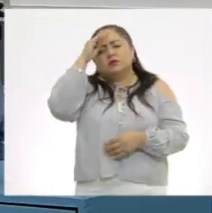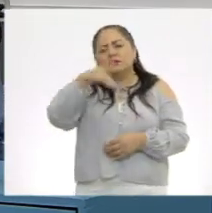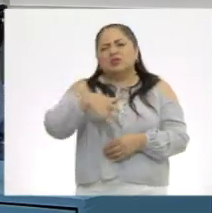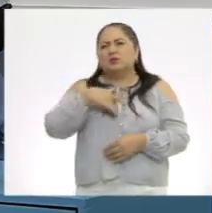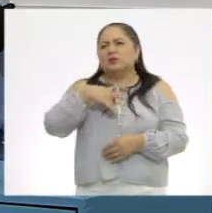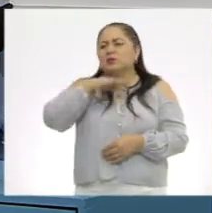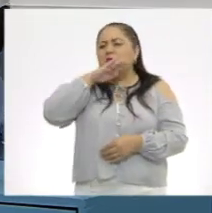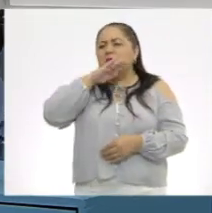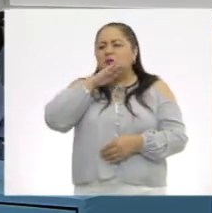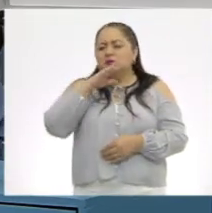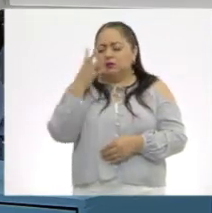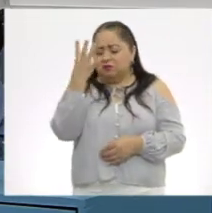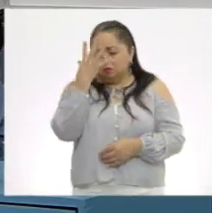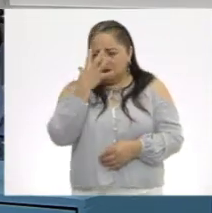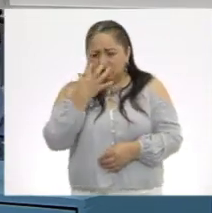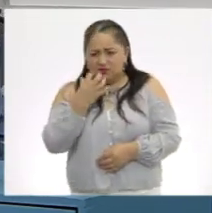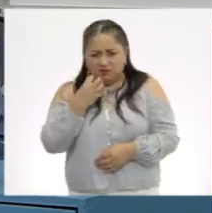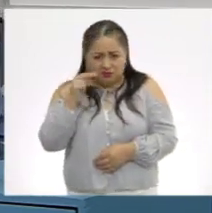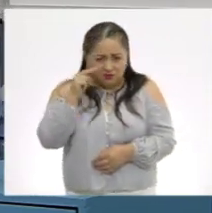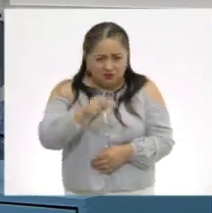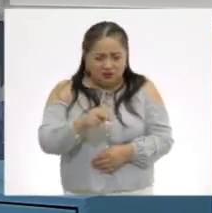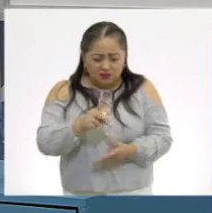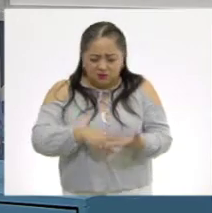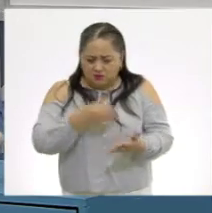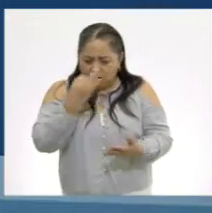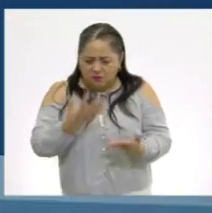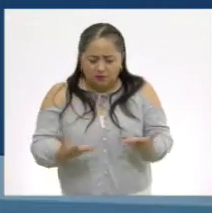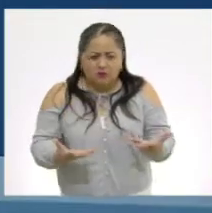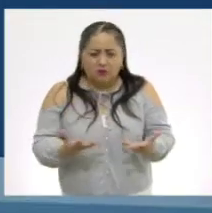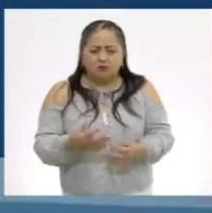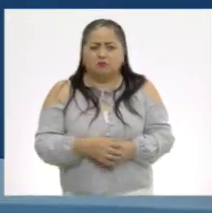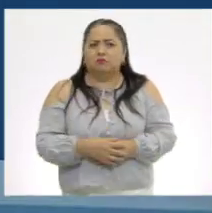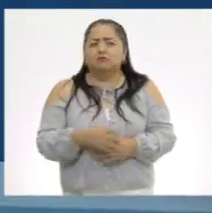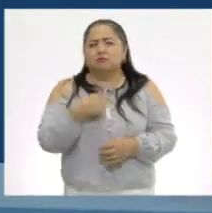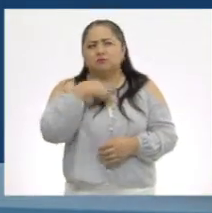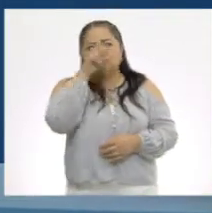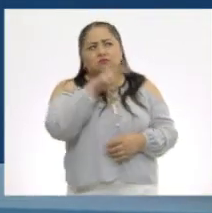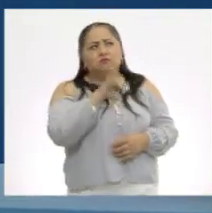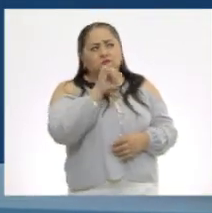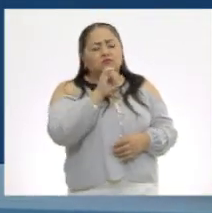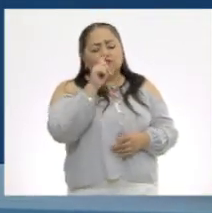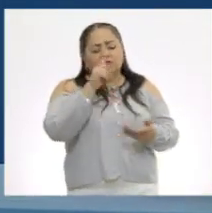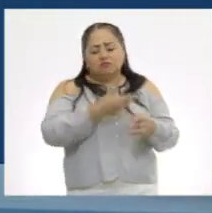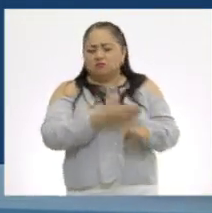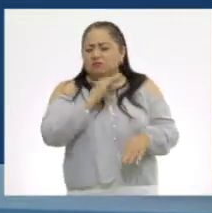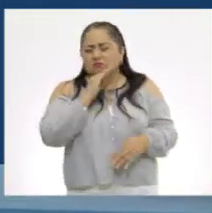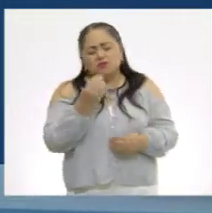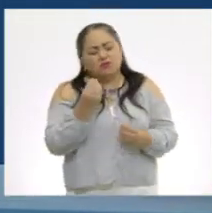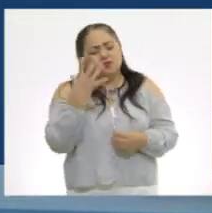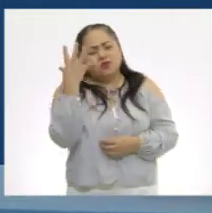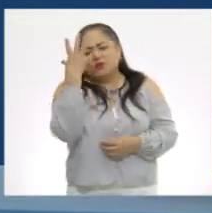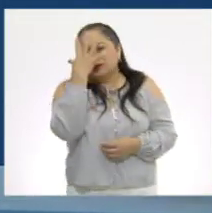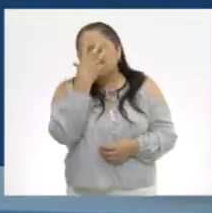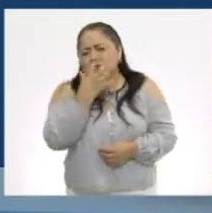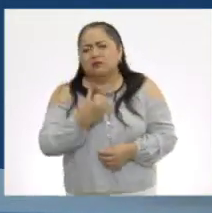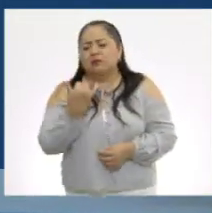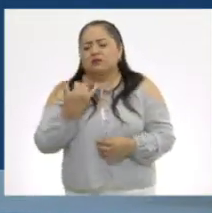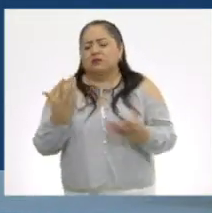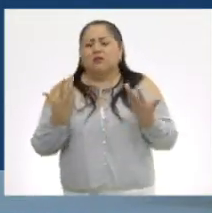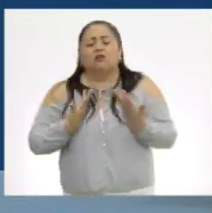al ver la planta sin su flor? Ah, yo creo que muy triste y